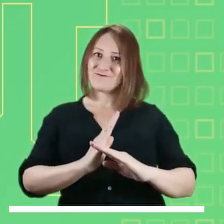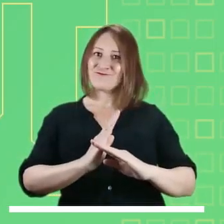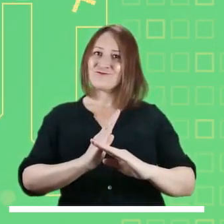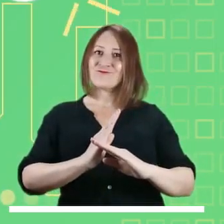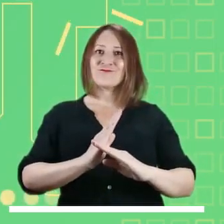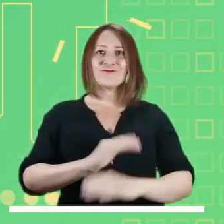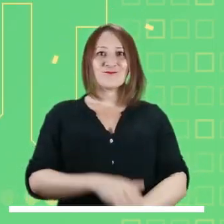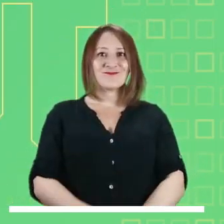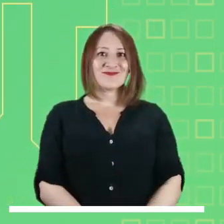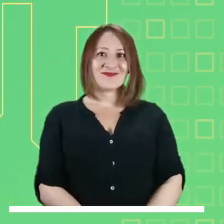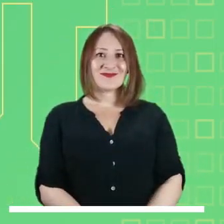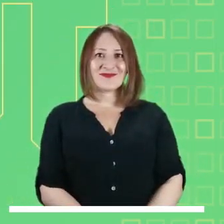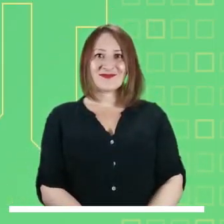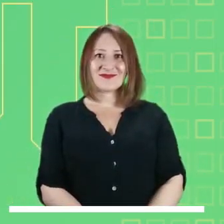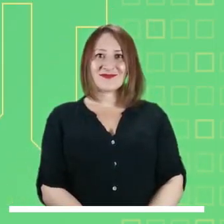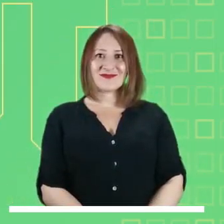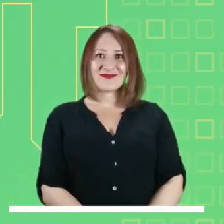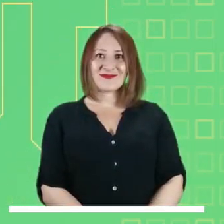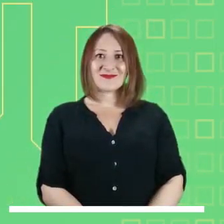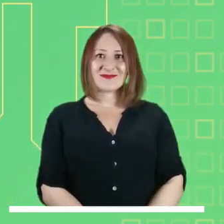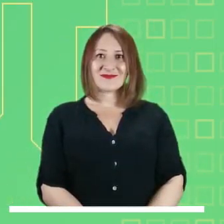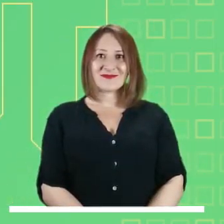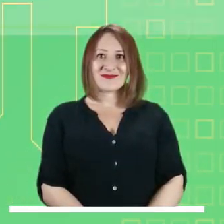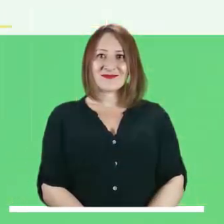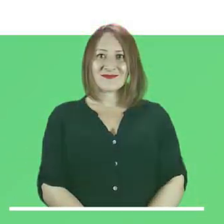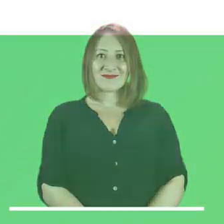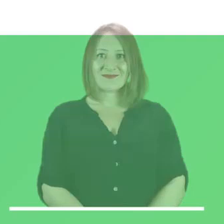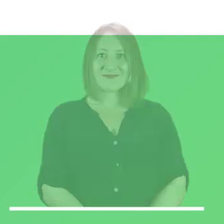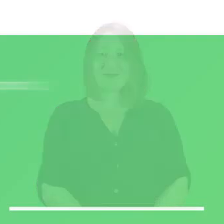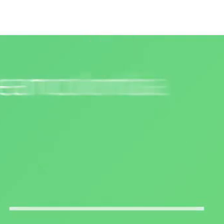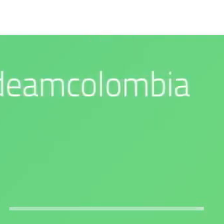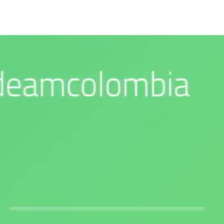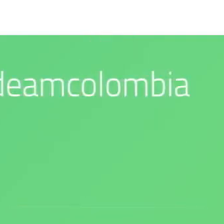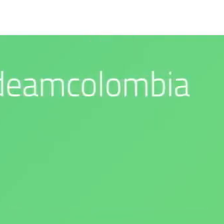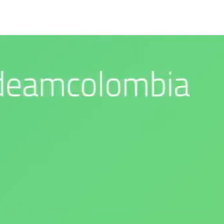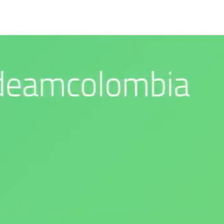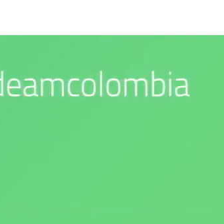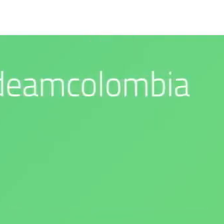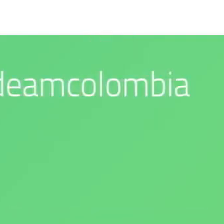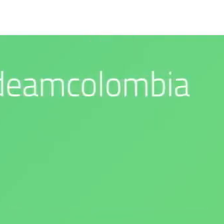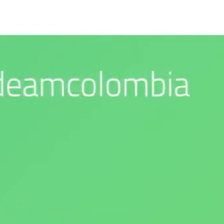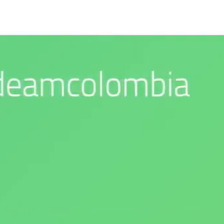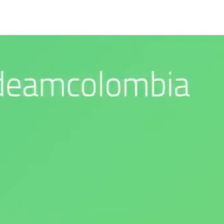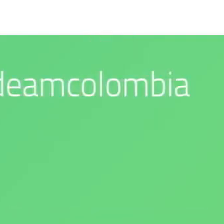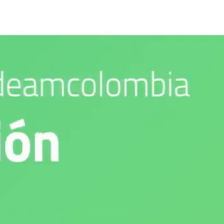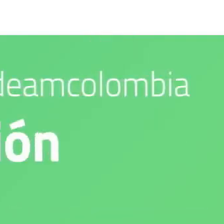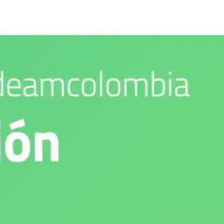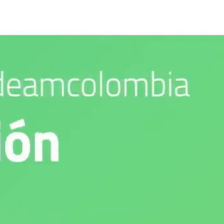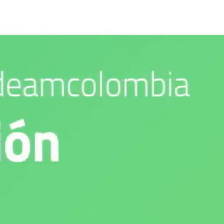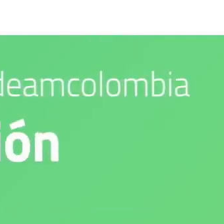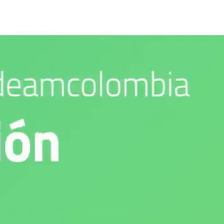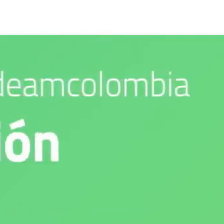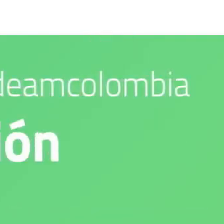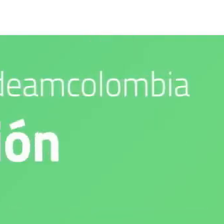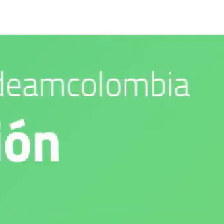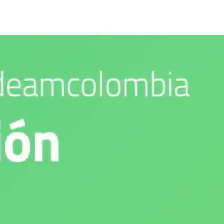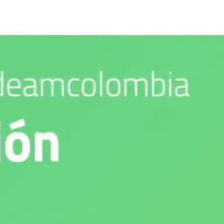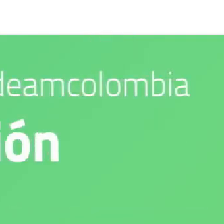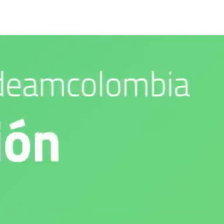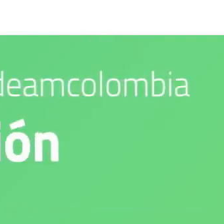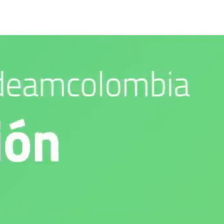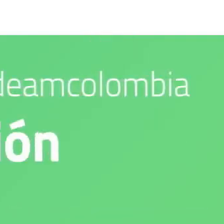Los esperamos en nuestras redes sociales. Nuestro compromiso es con el medio ambiente. IDEAM es confianza y prevención.